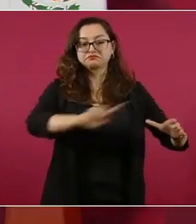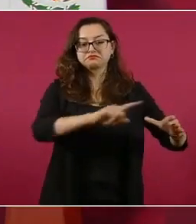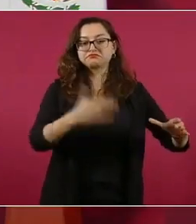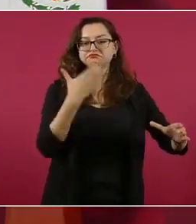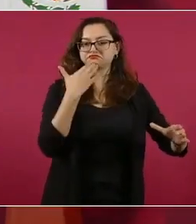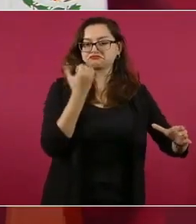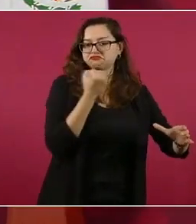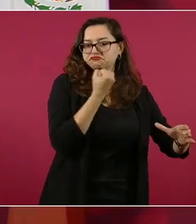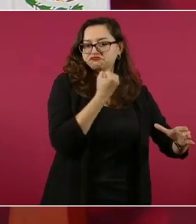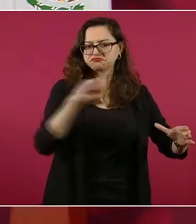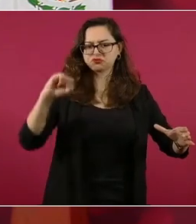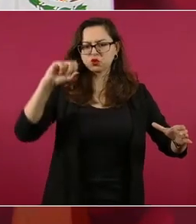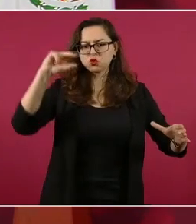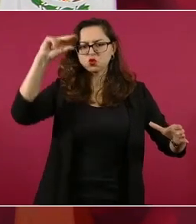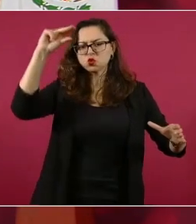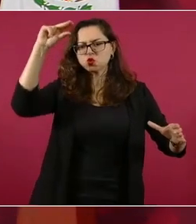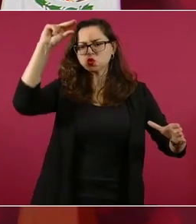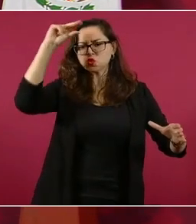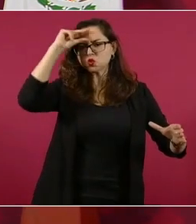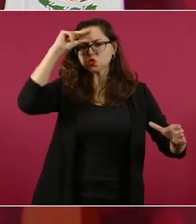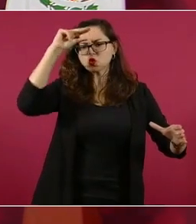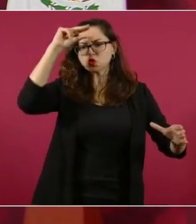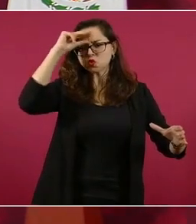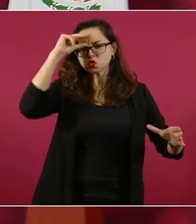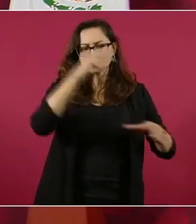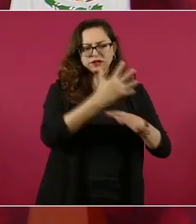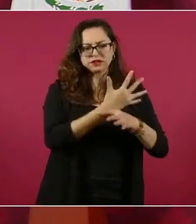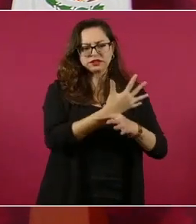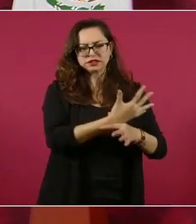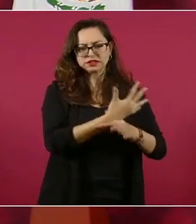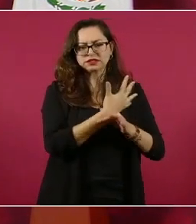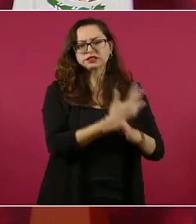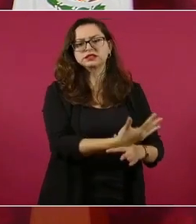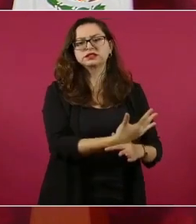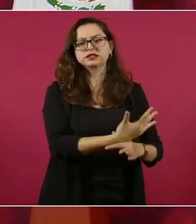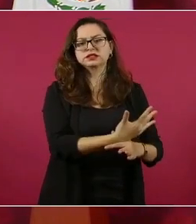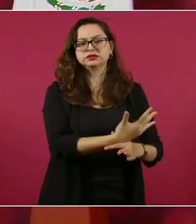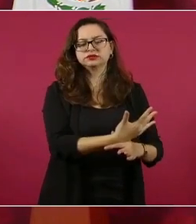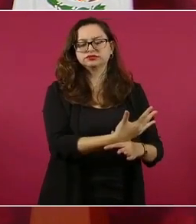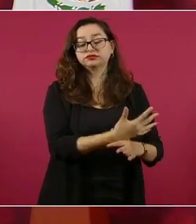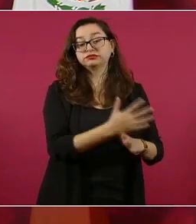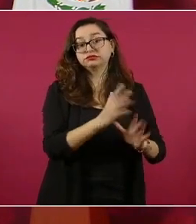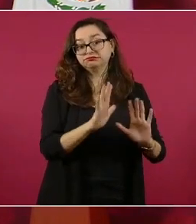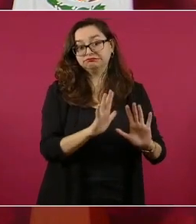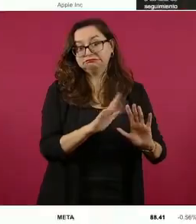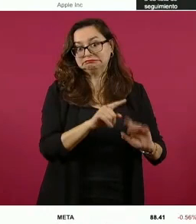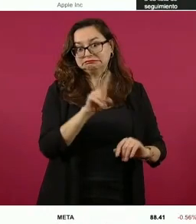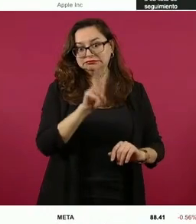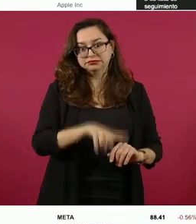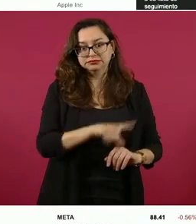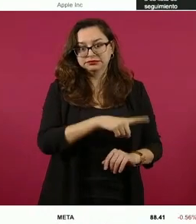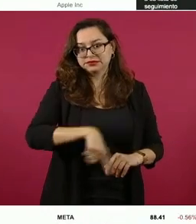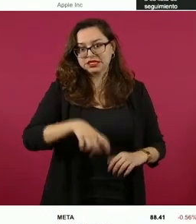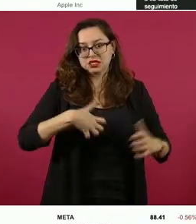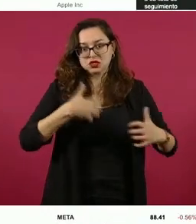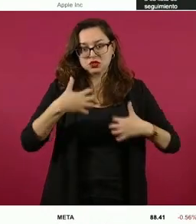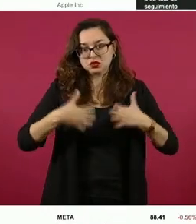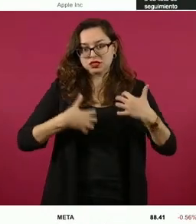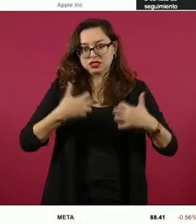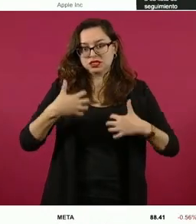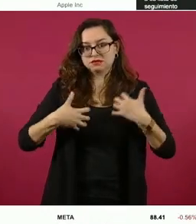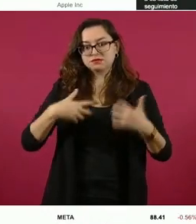muy enojados. ¿Es el diferencial?